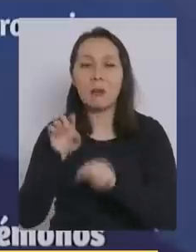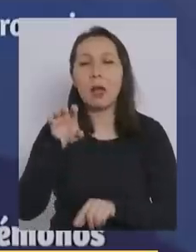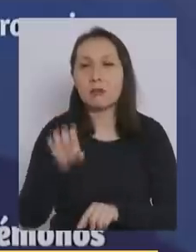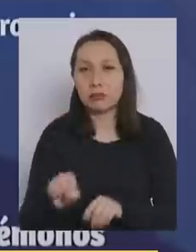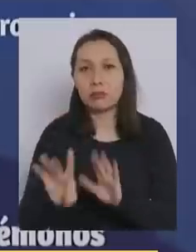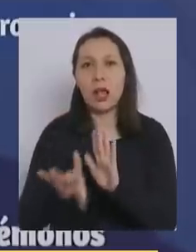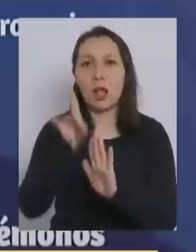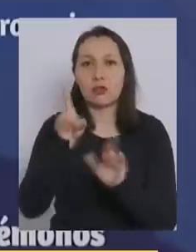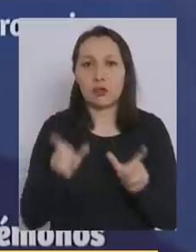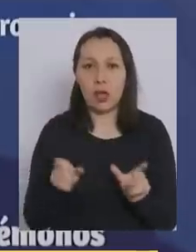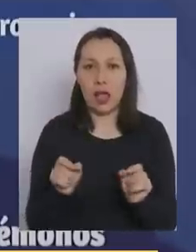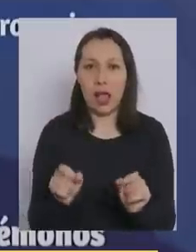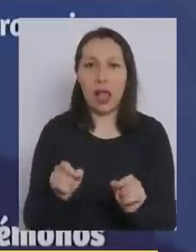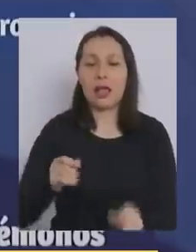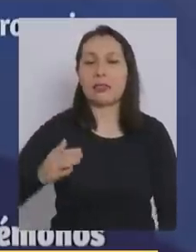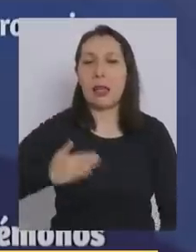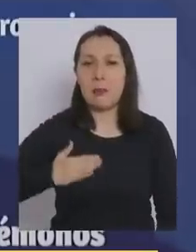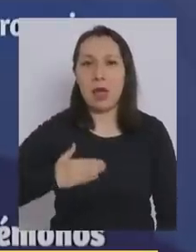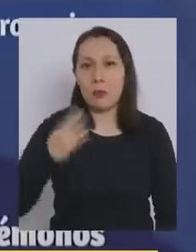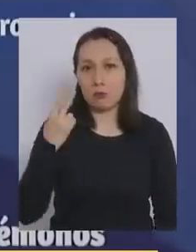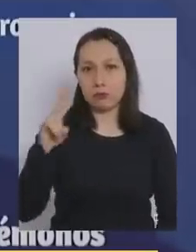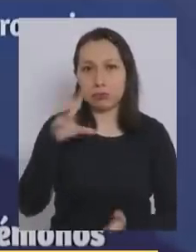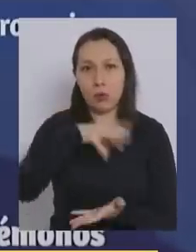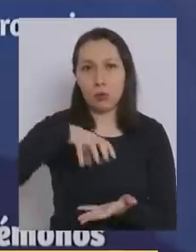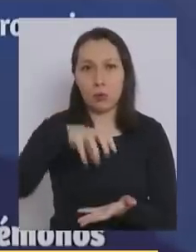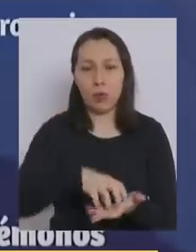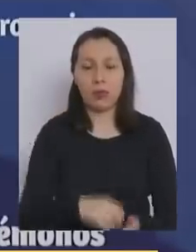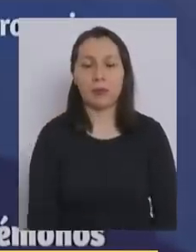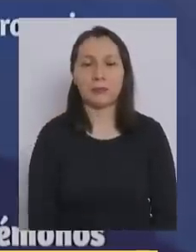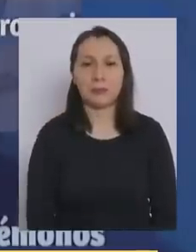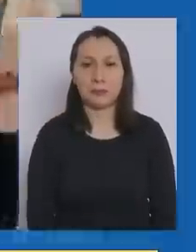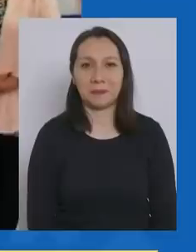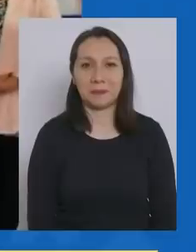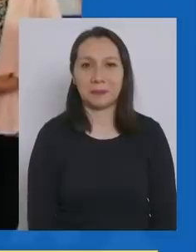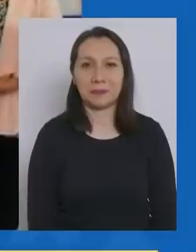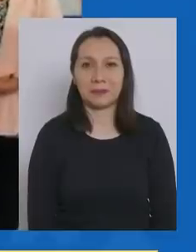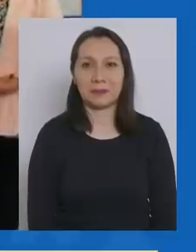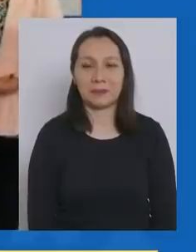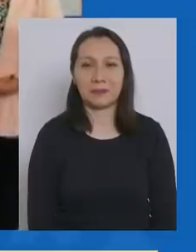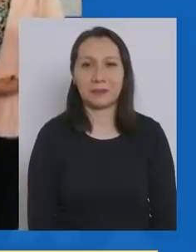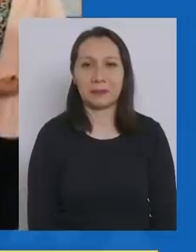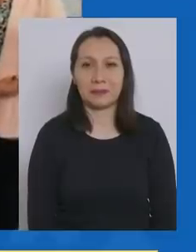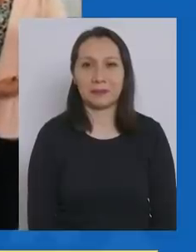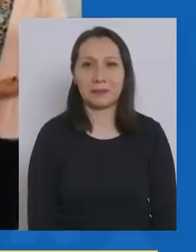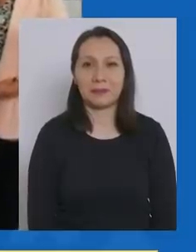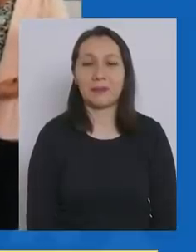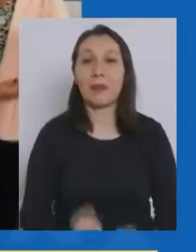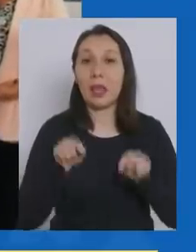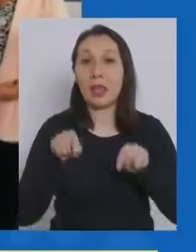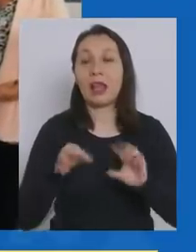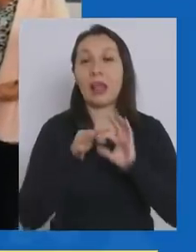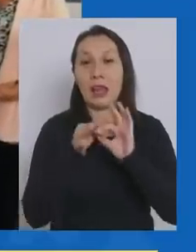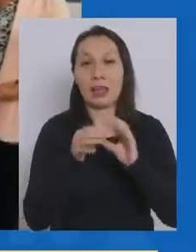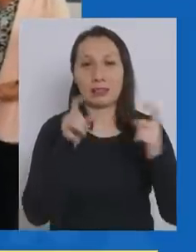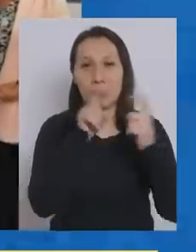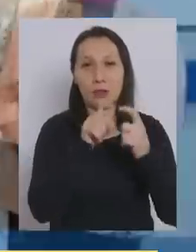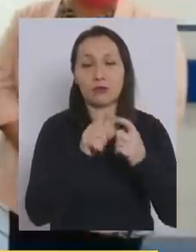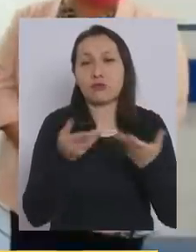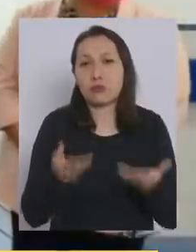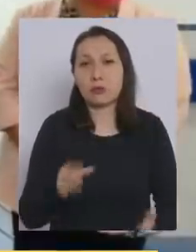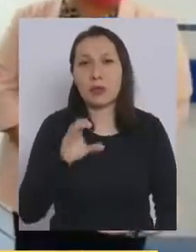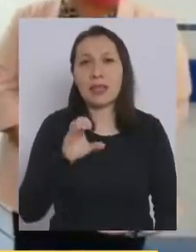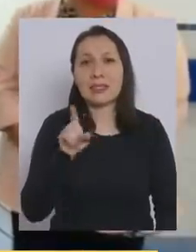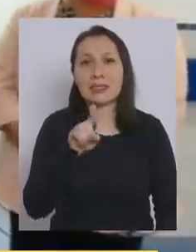detección del cáncer de mama en su comunidad. Muchas gracias por este contacto. Estamos en el